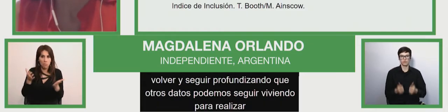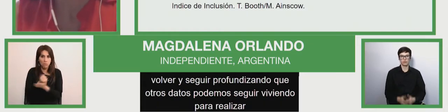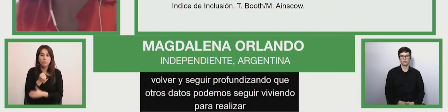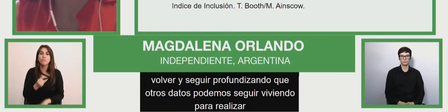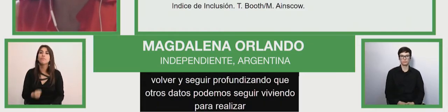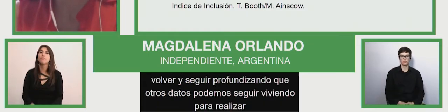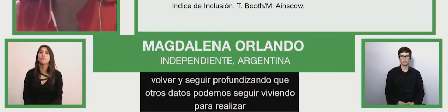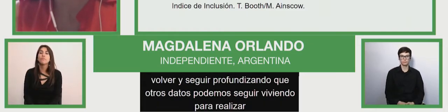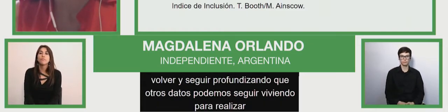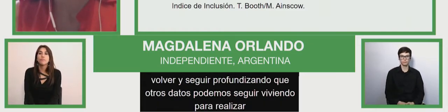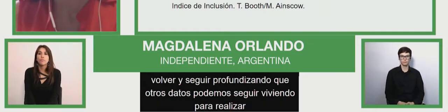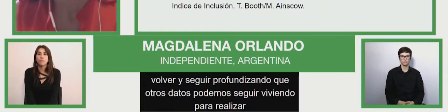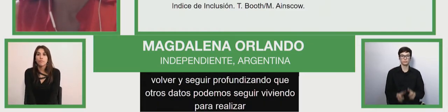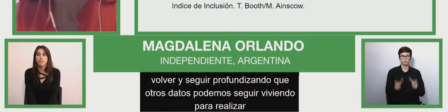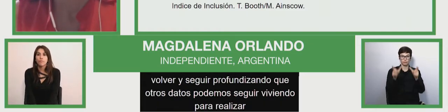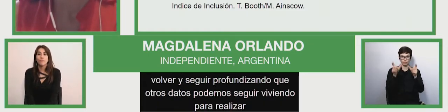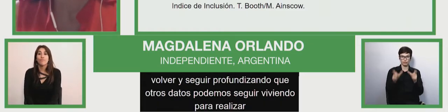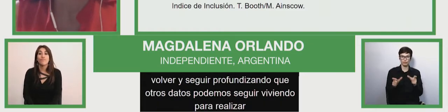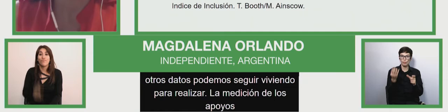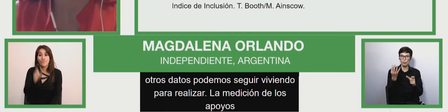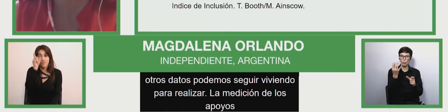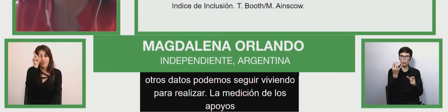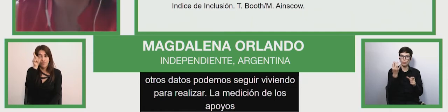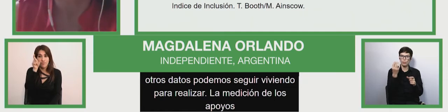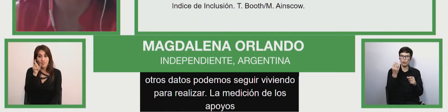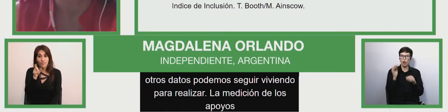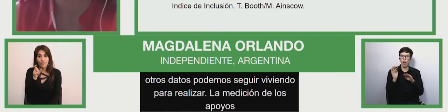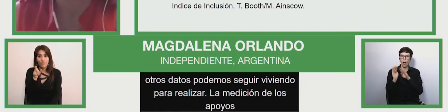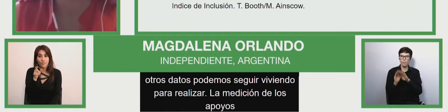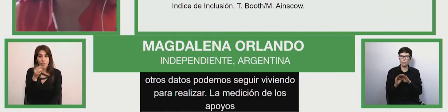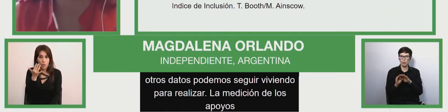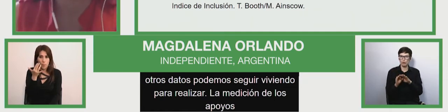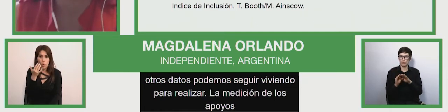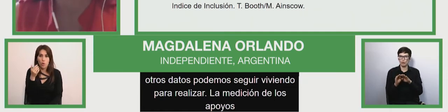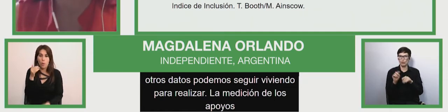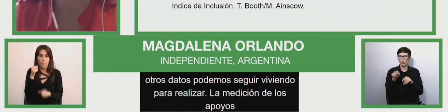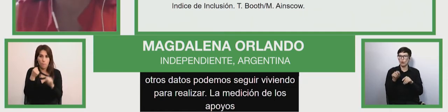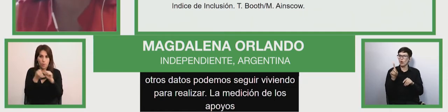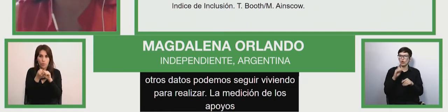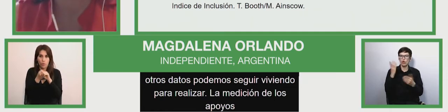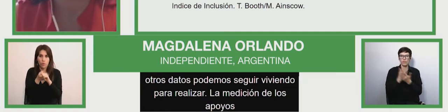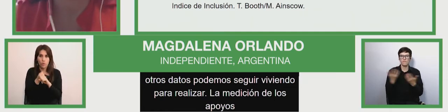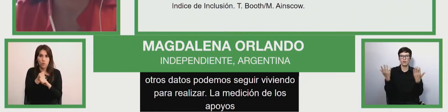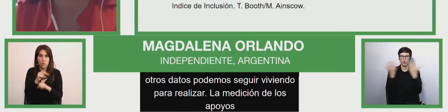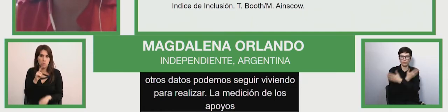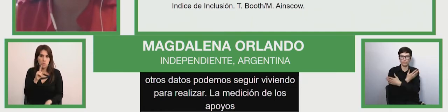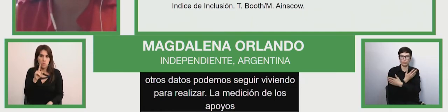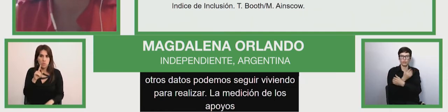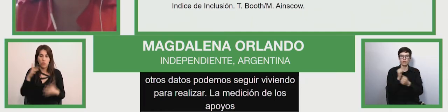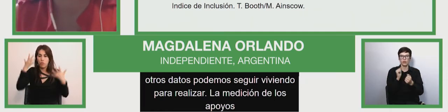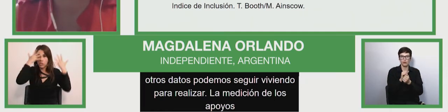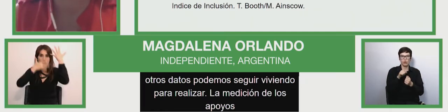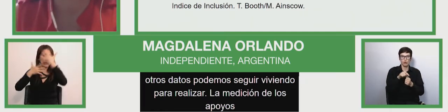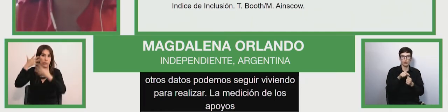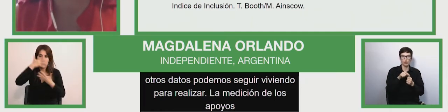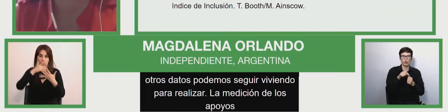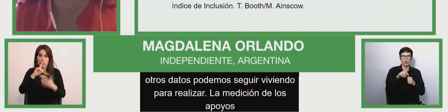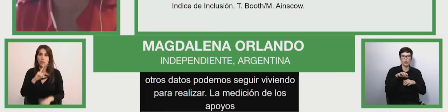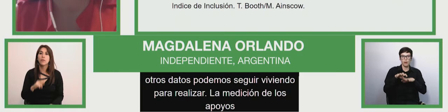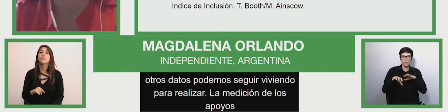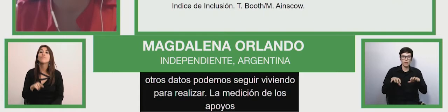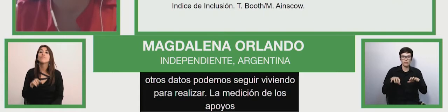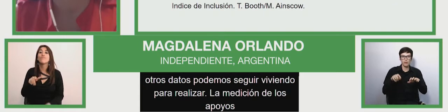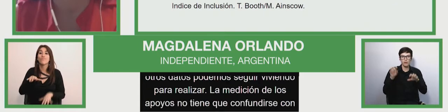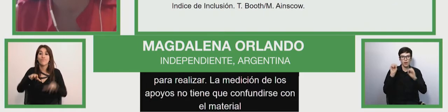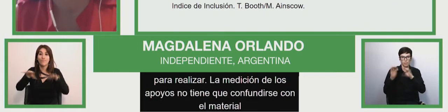no tiene que confundirse con el material y la didáctica en formatos accesibles, eso también me parece